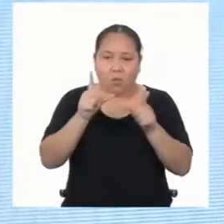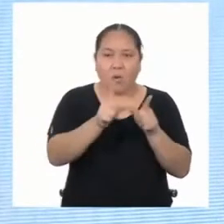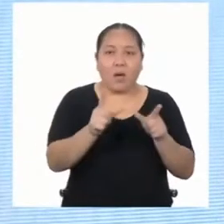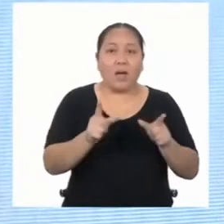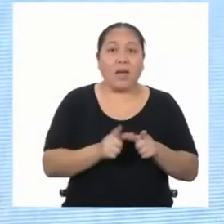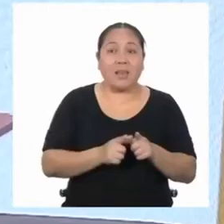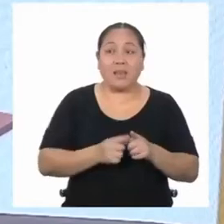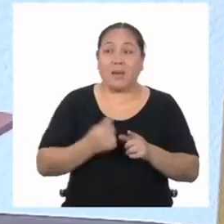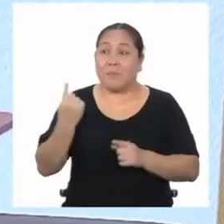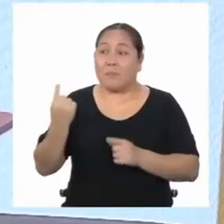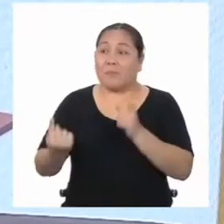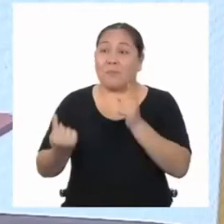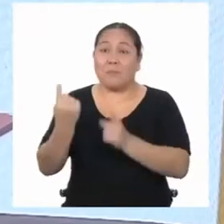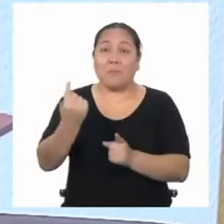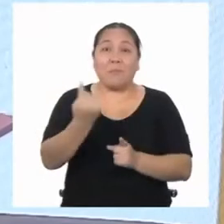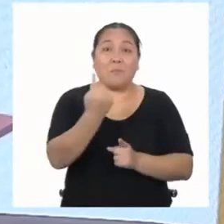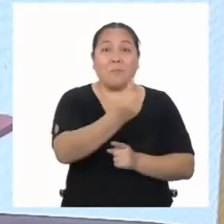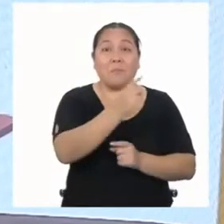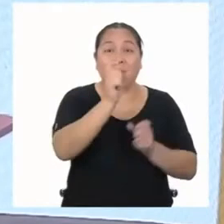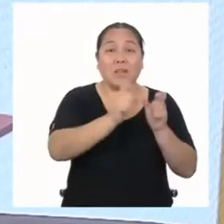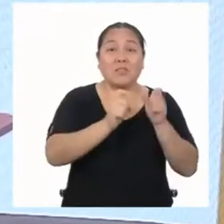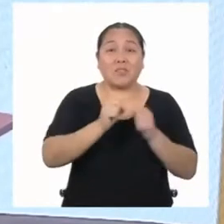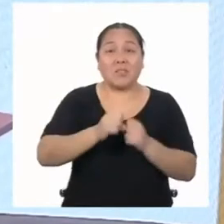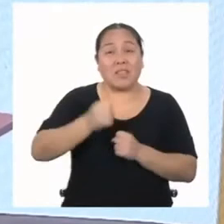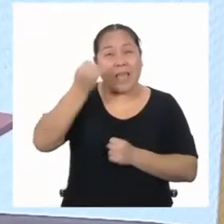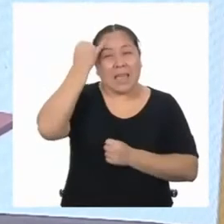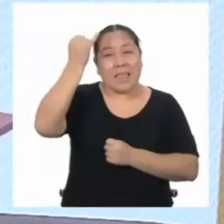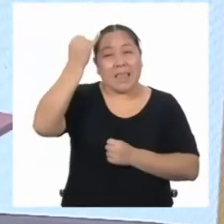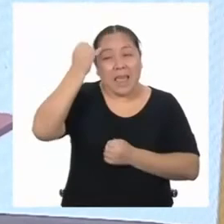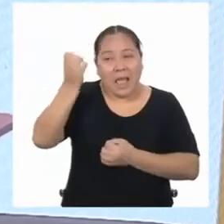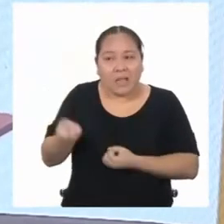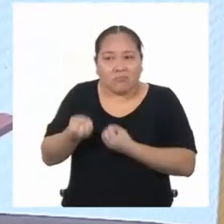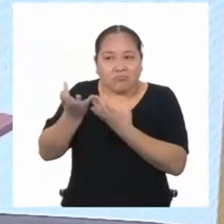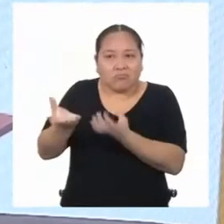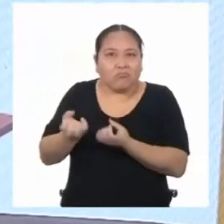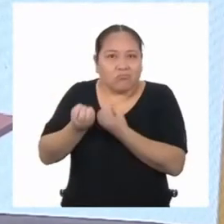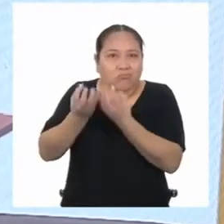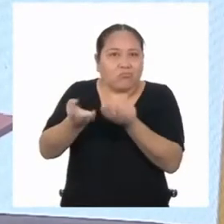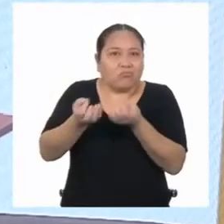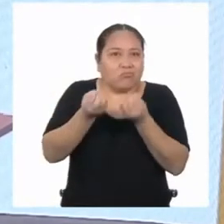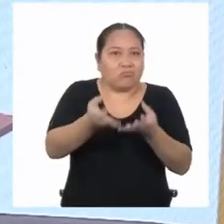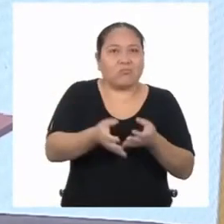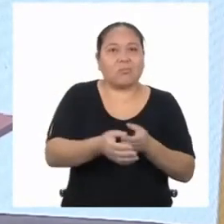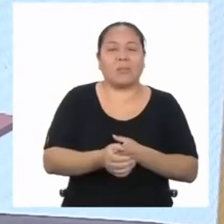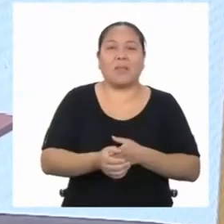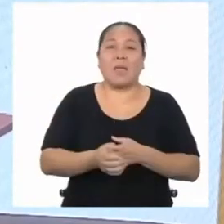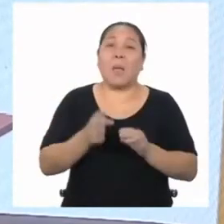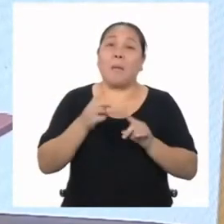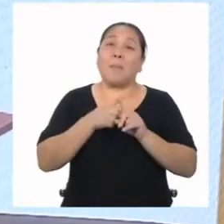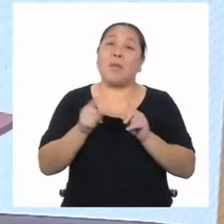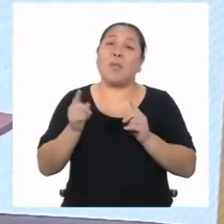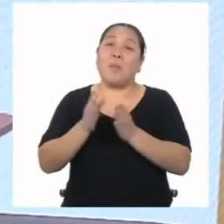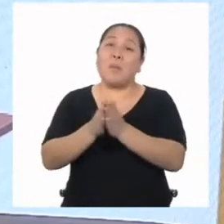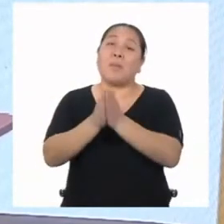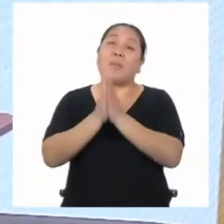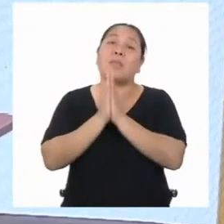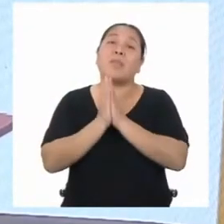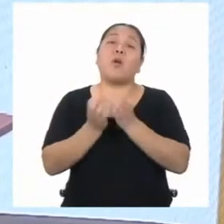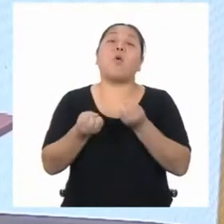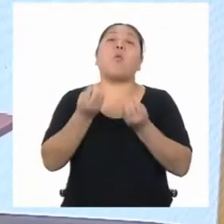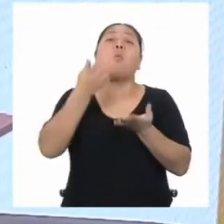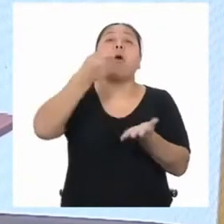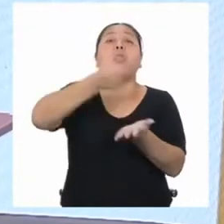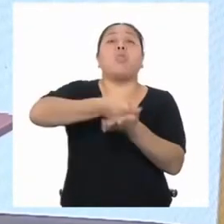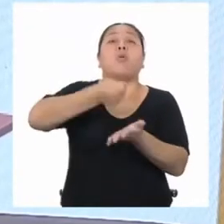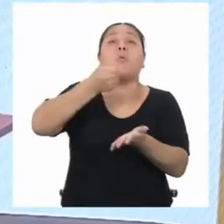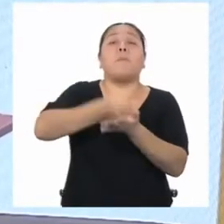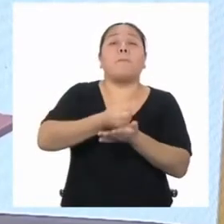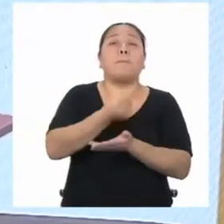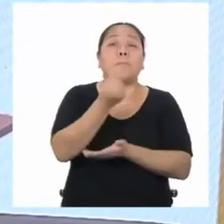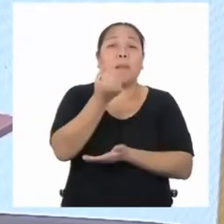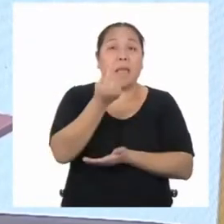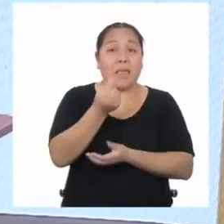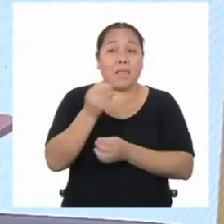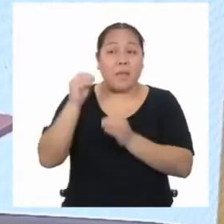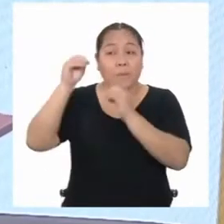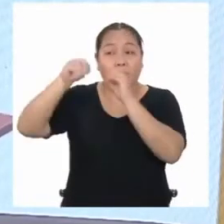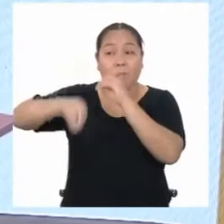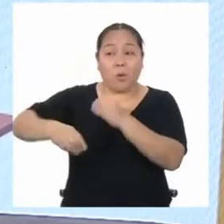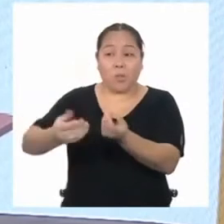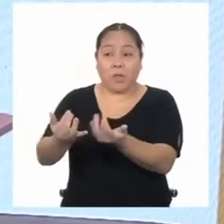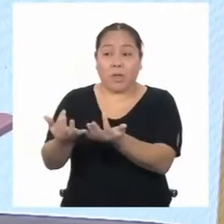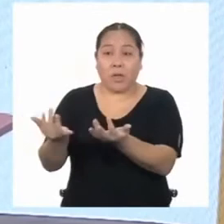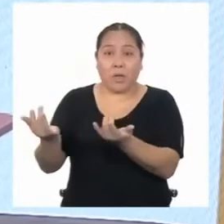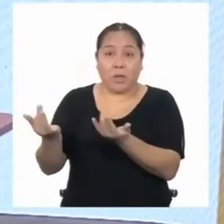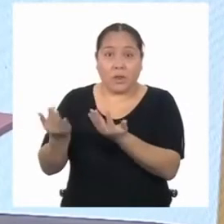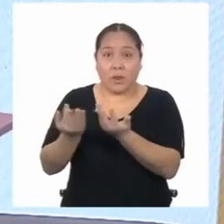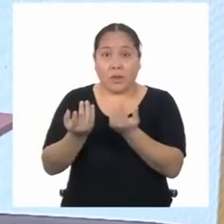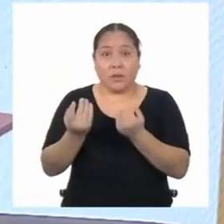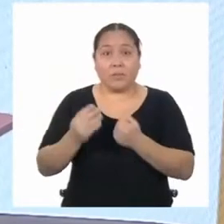mejoras. Gracias, Rodri. La cosa es que ahora me pidieron que haga un presupuesto de cuánto costaría instalar grass, pero para eso me han dado las